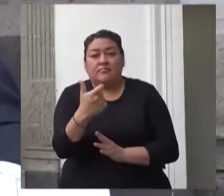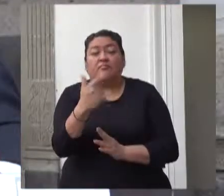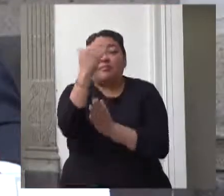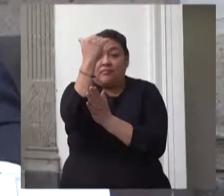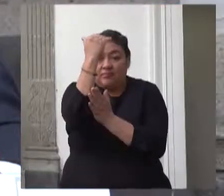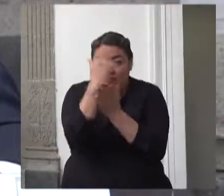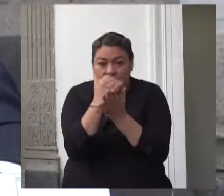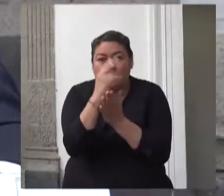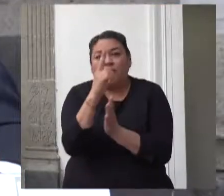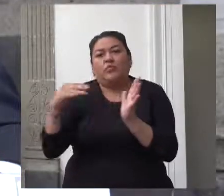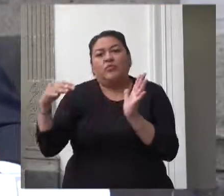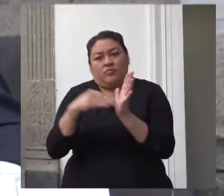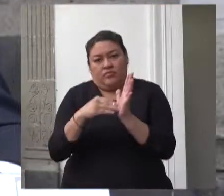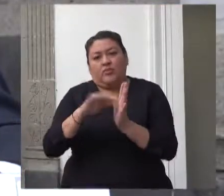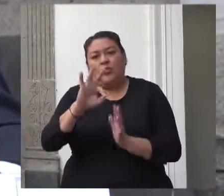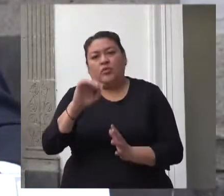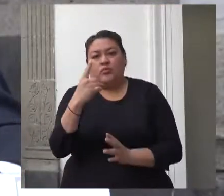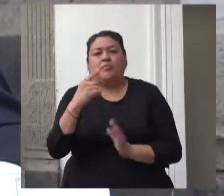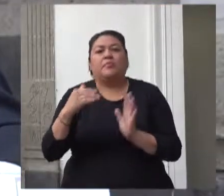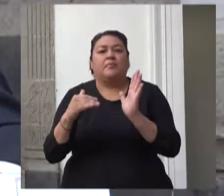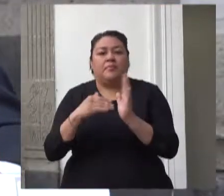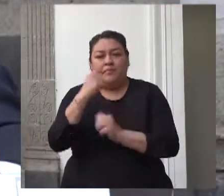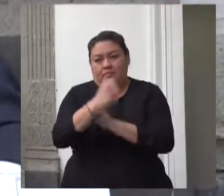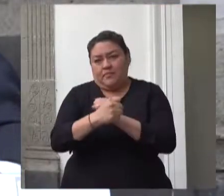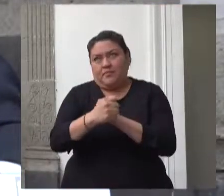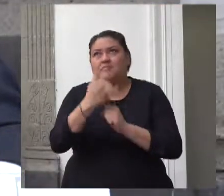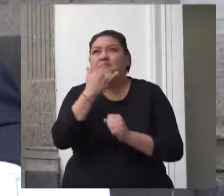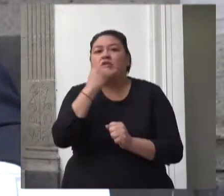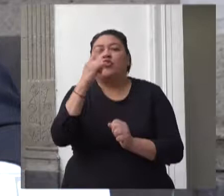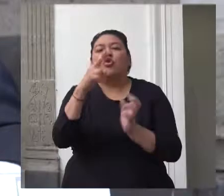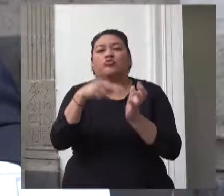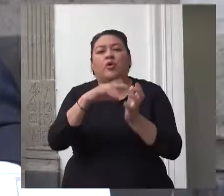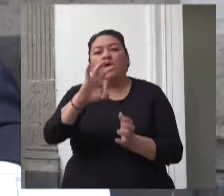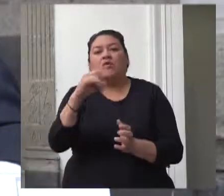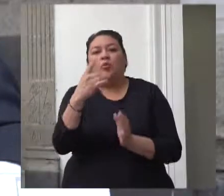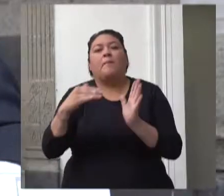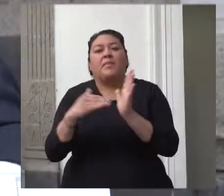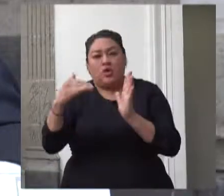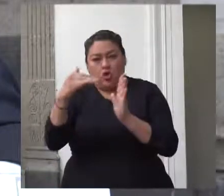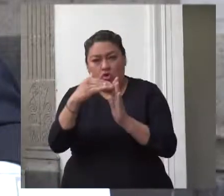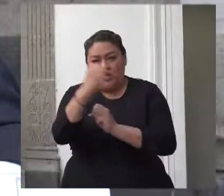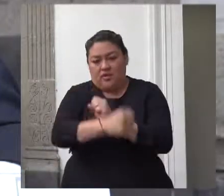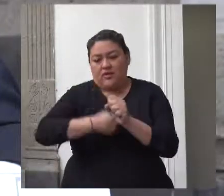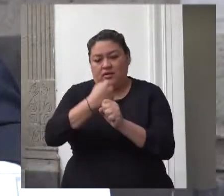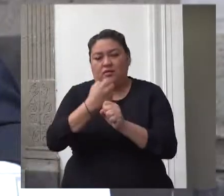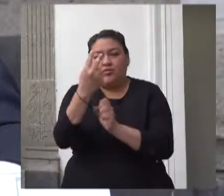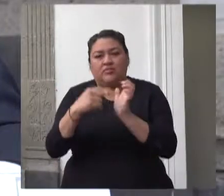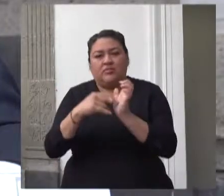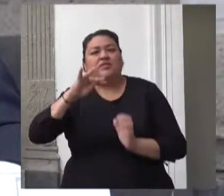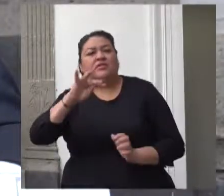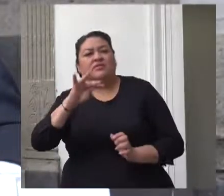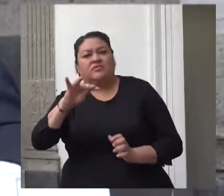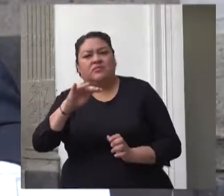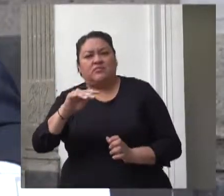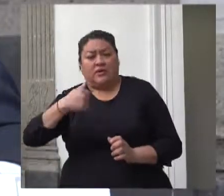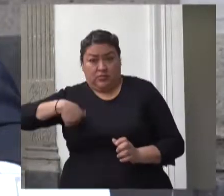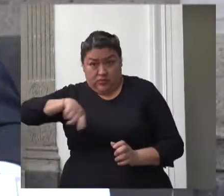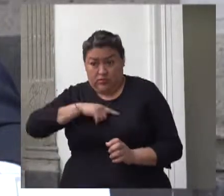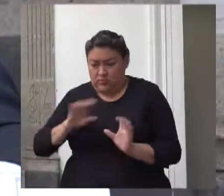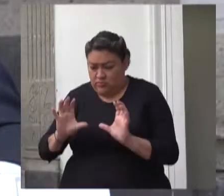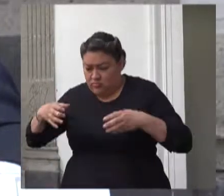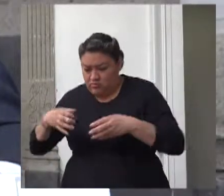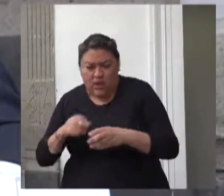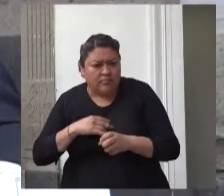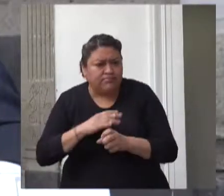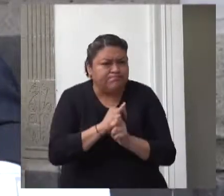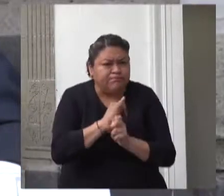2.041 millones de pesos en 2019. De las evidencias con que contó este organismo nacional